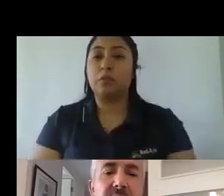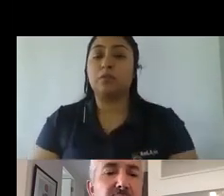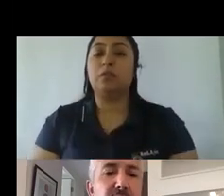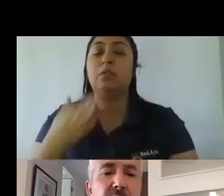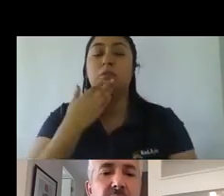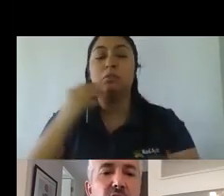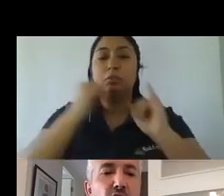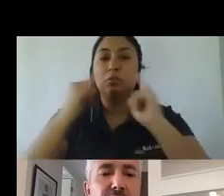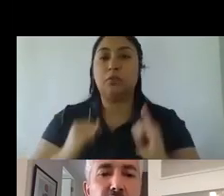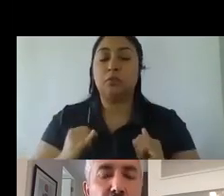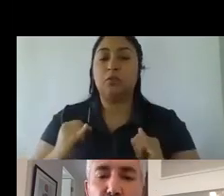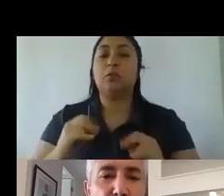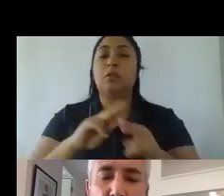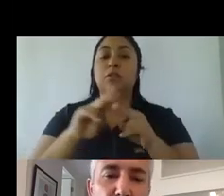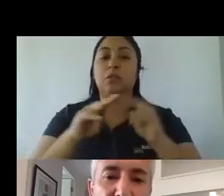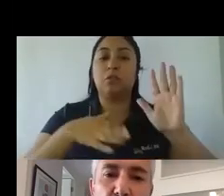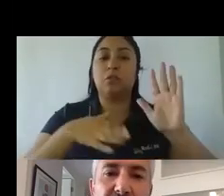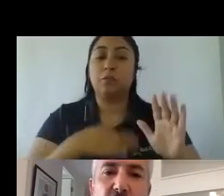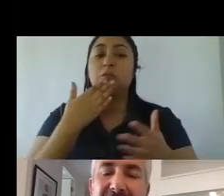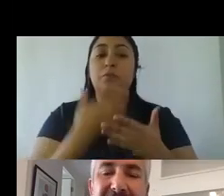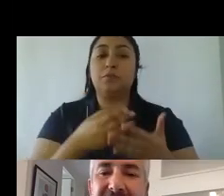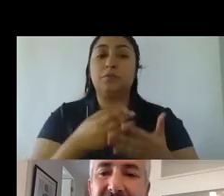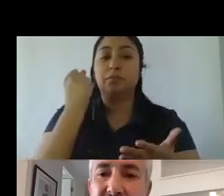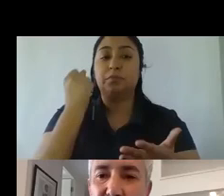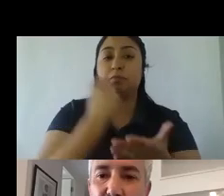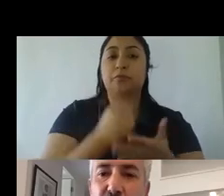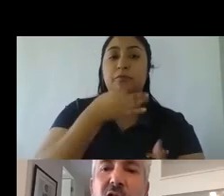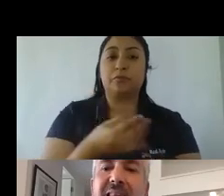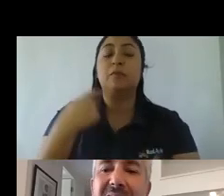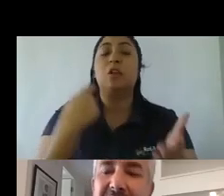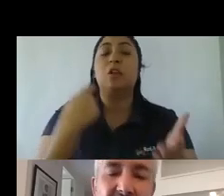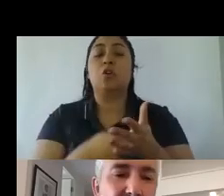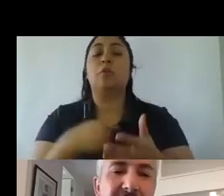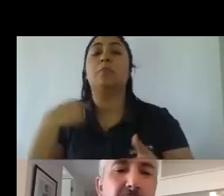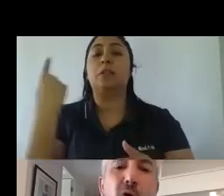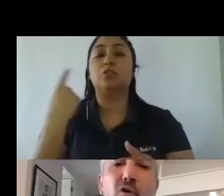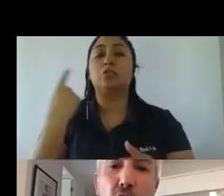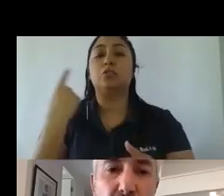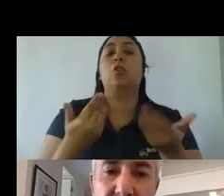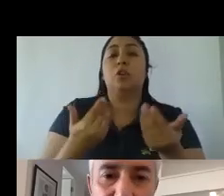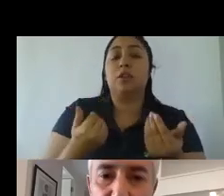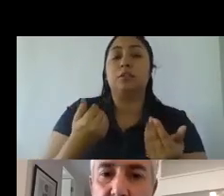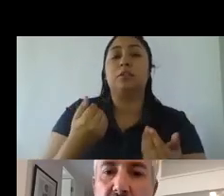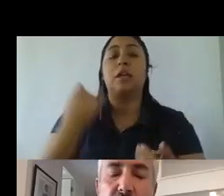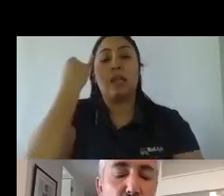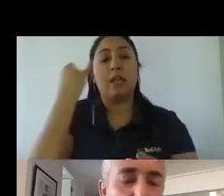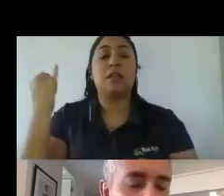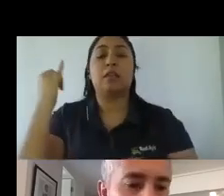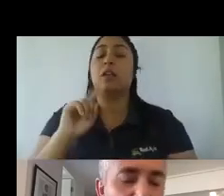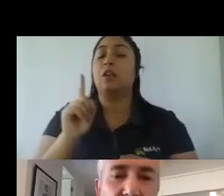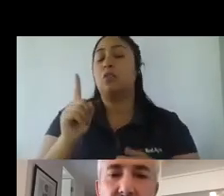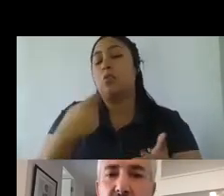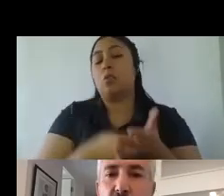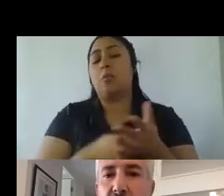marcas te dicen mira compra solo aquello que necesitas de nosotros y la idea es que ojalá tampoco nos compres tanto muy